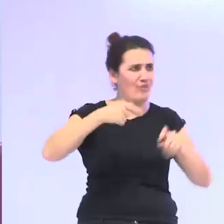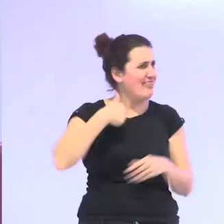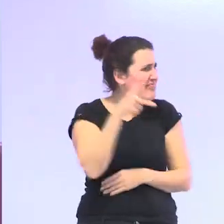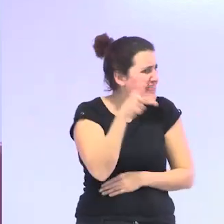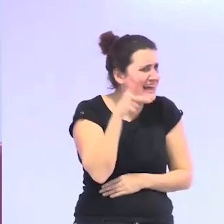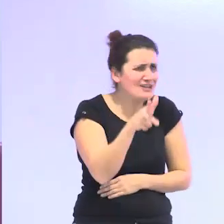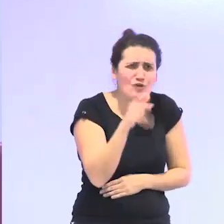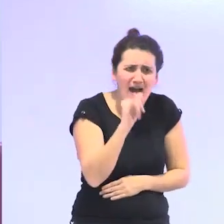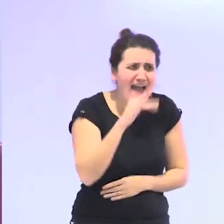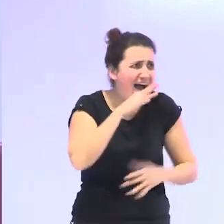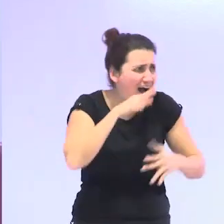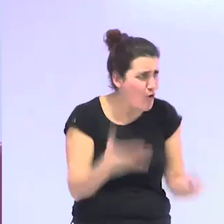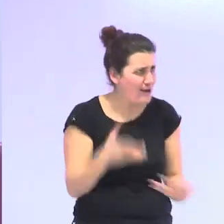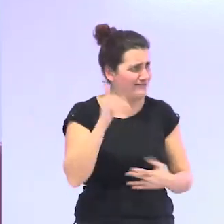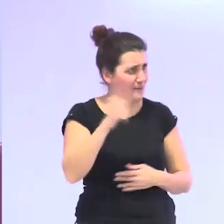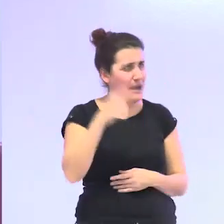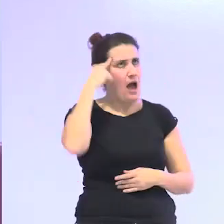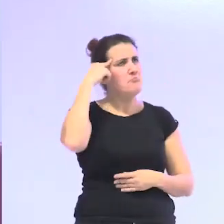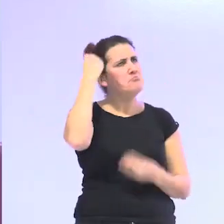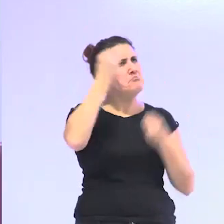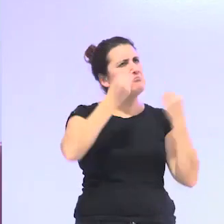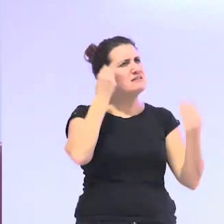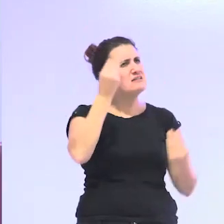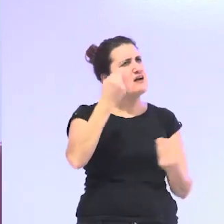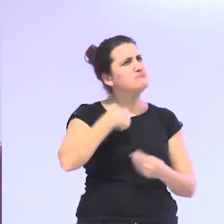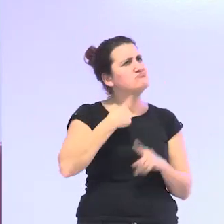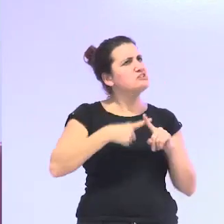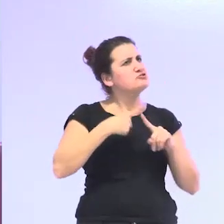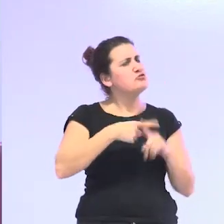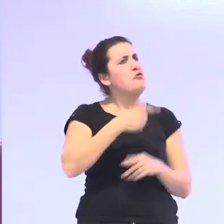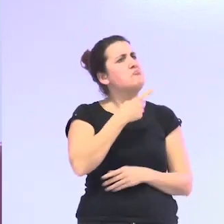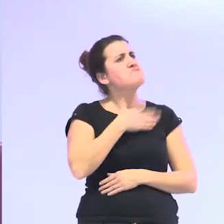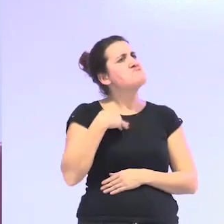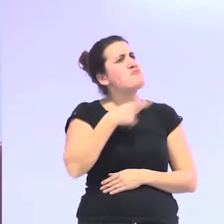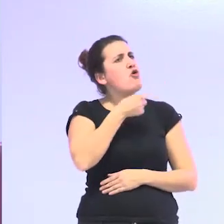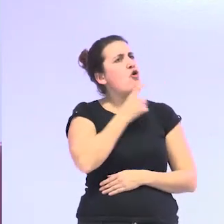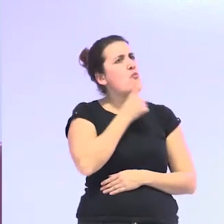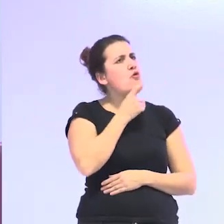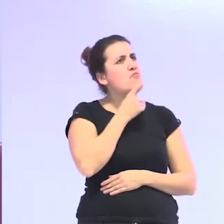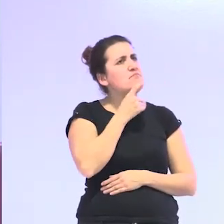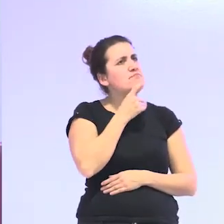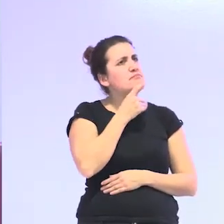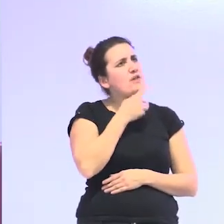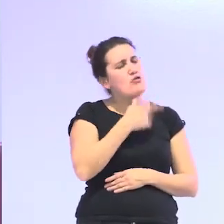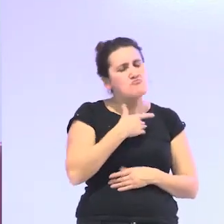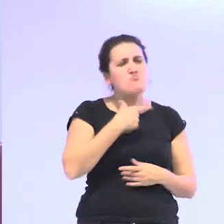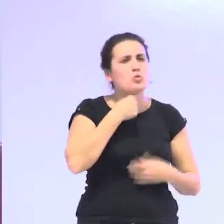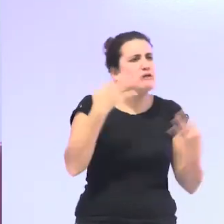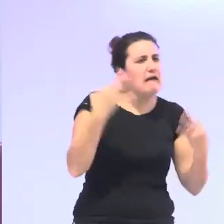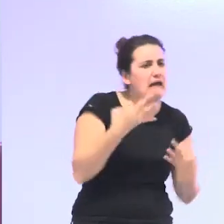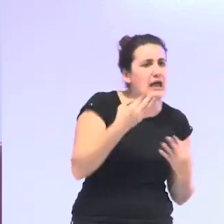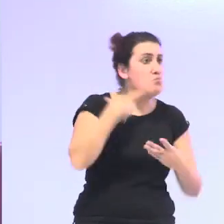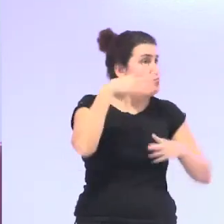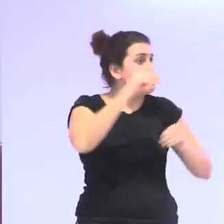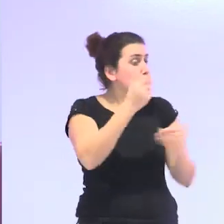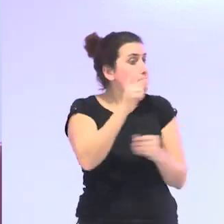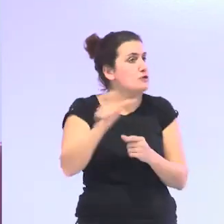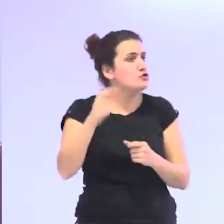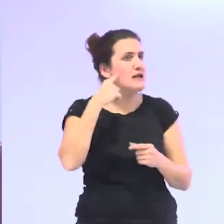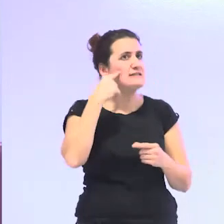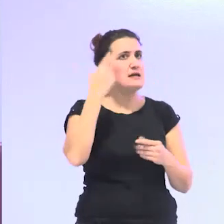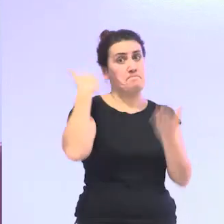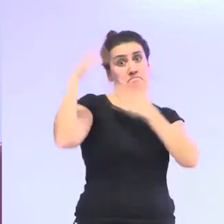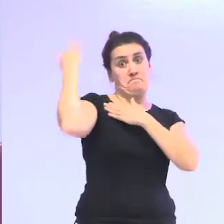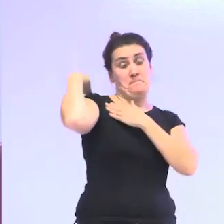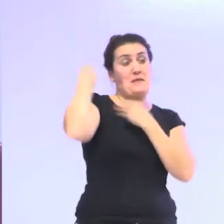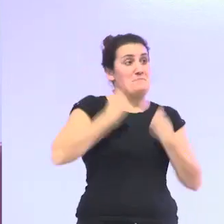derecho también ahora de plantearse cómo quieren su sexualidad cómo entienden su sexualidad y que muchas incluso que han vivido una